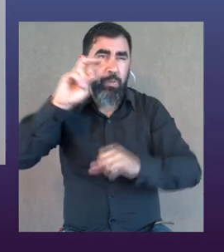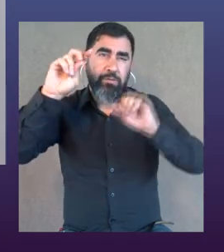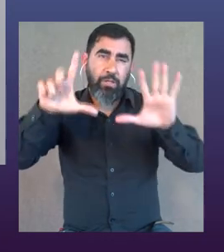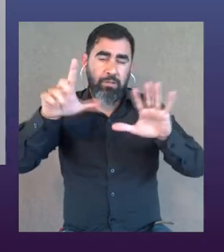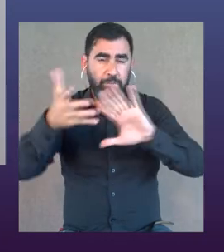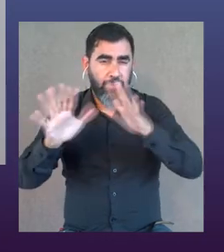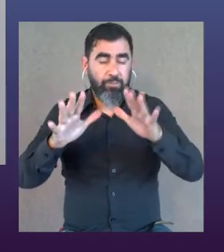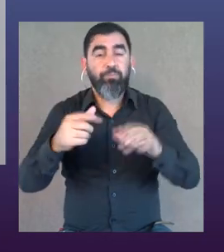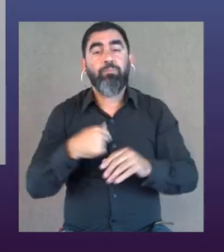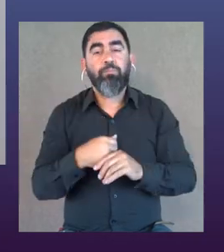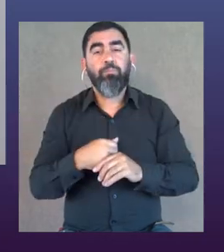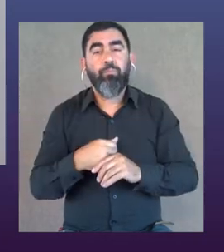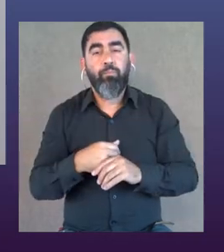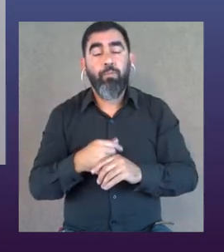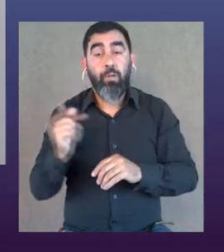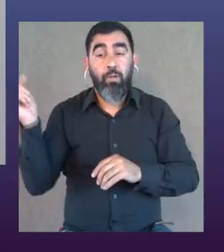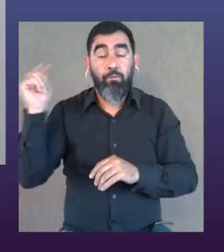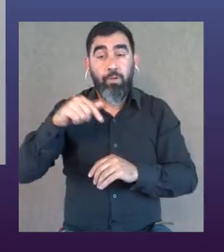ya ni me acuerdo, en el 2007,